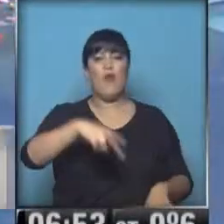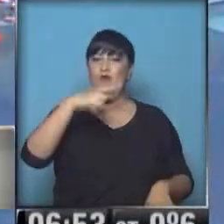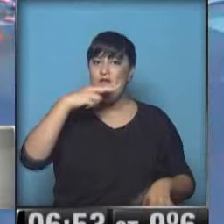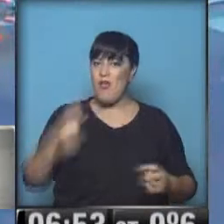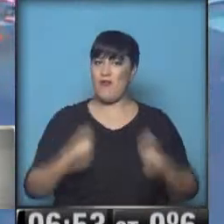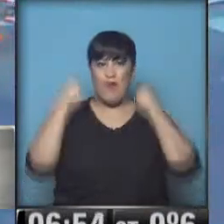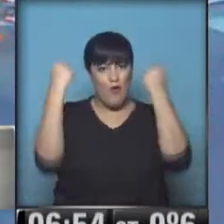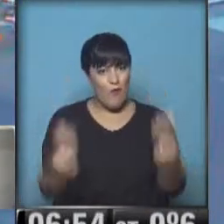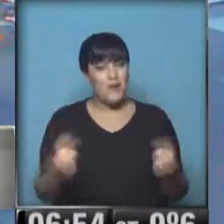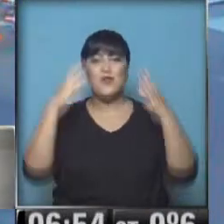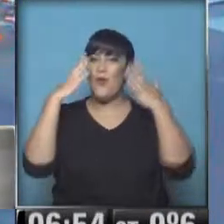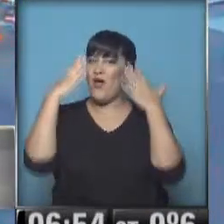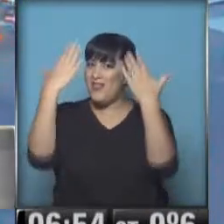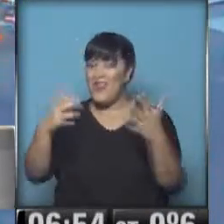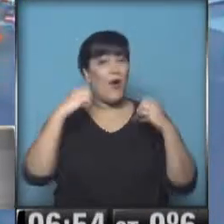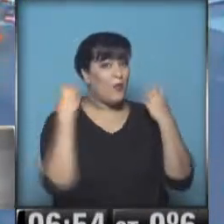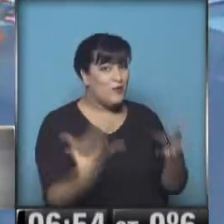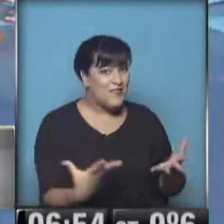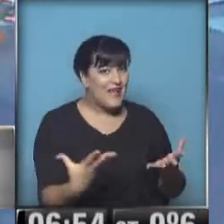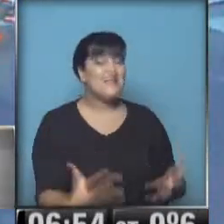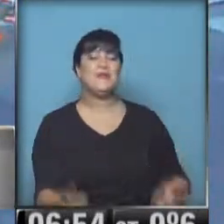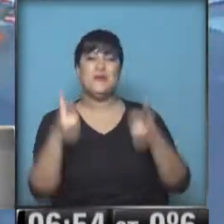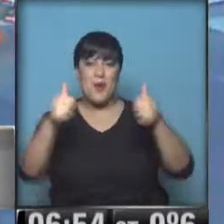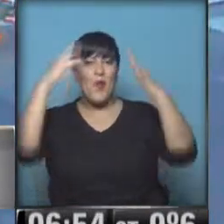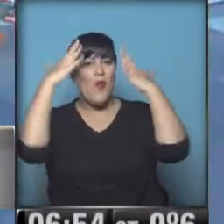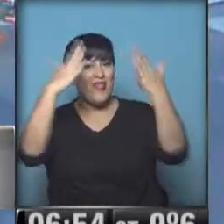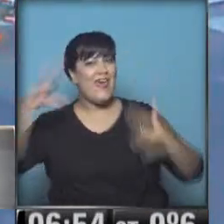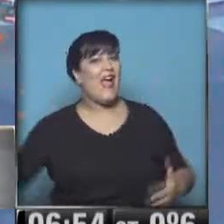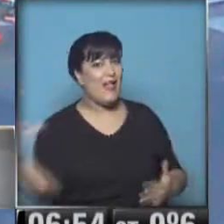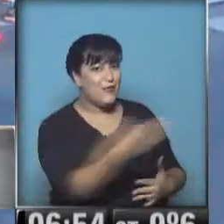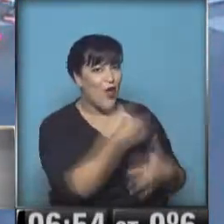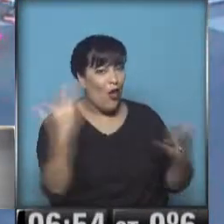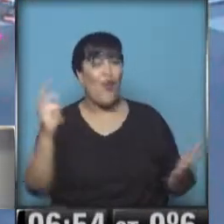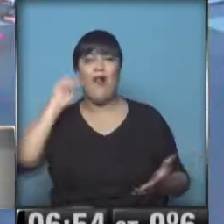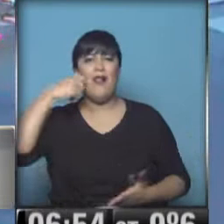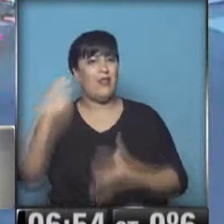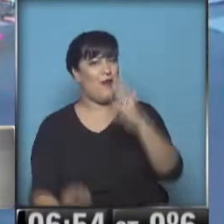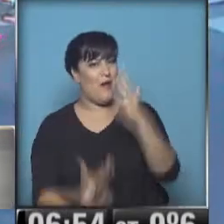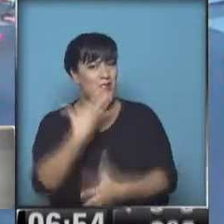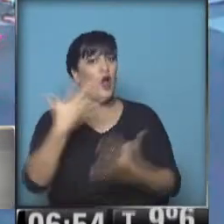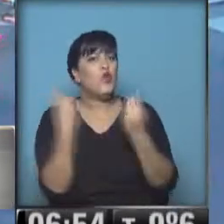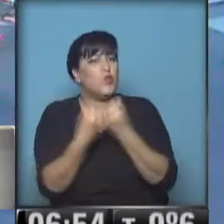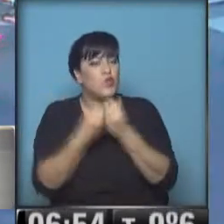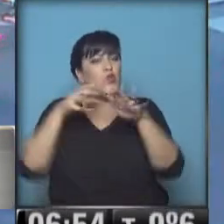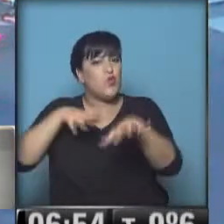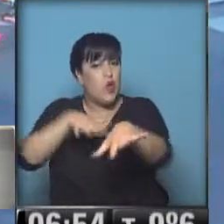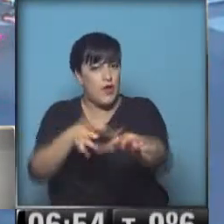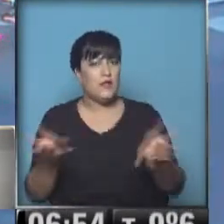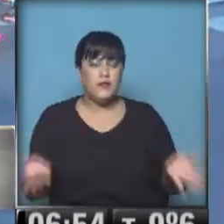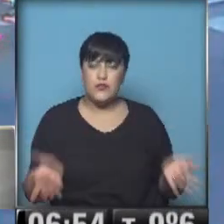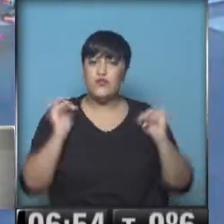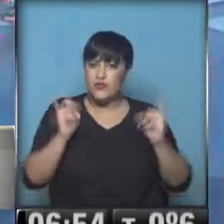Silvia, buen día, ¿cómo estás? Pero, ¿qué tal? Buen día, Lucas. Buen día a todos en casa. Qué linda que está la mañana. Hay mucho tránsito en la ciudad, Lucas. Hay mucho